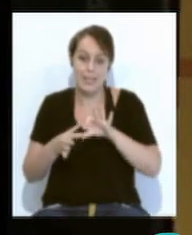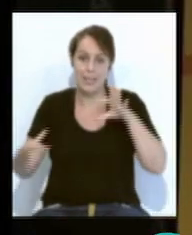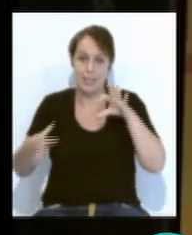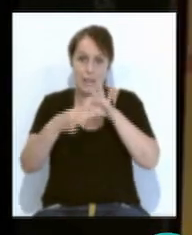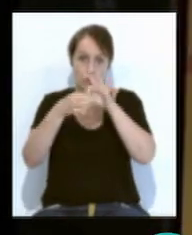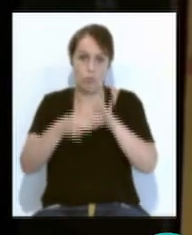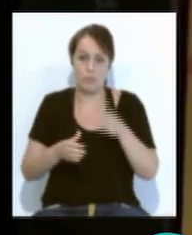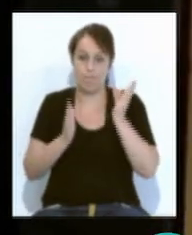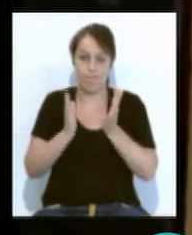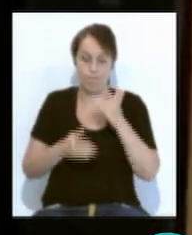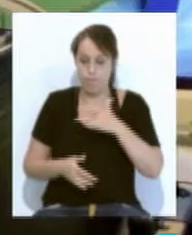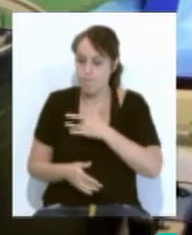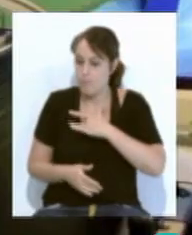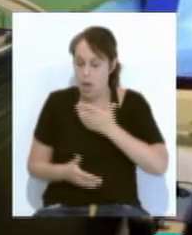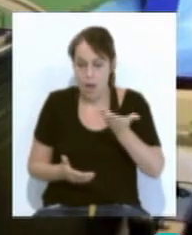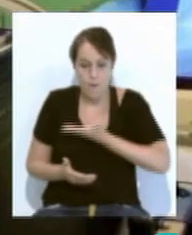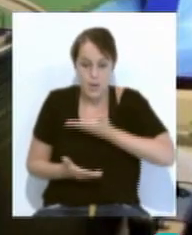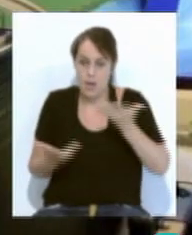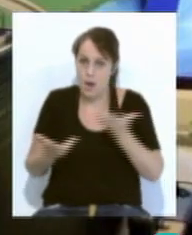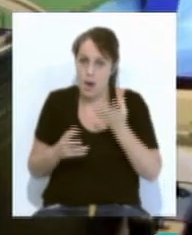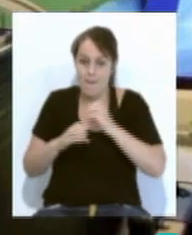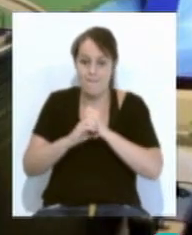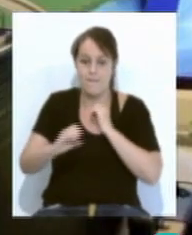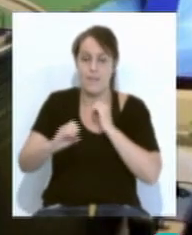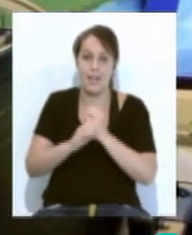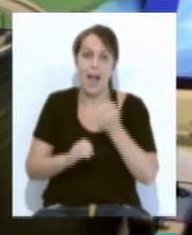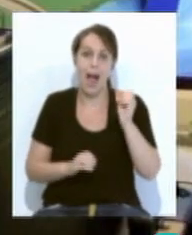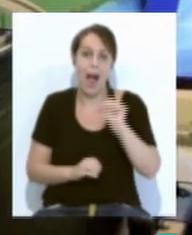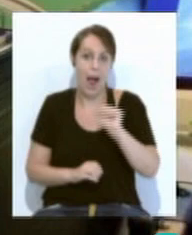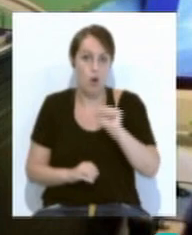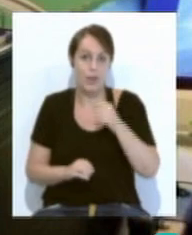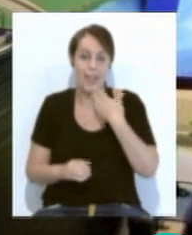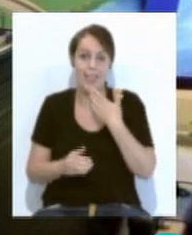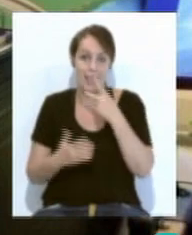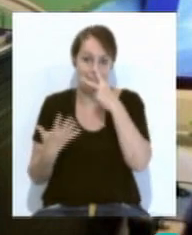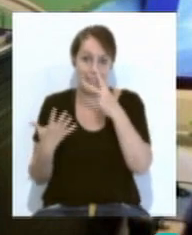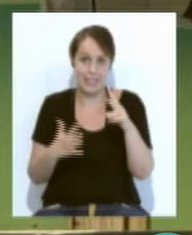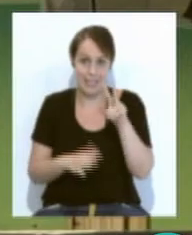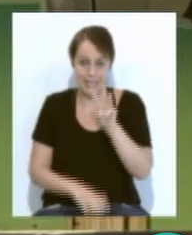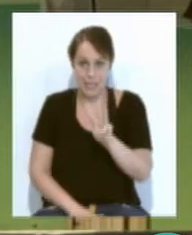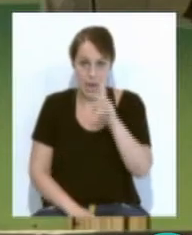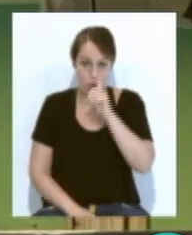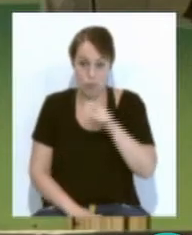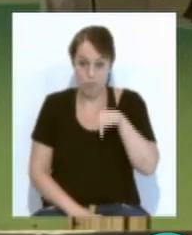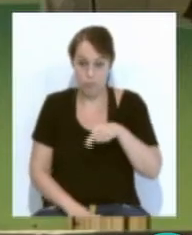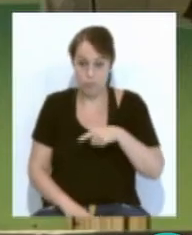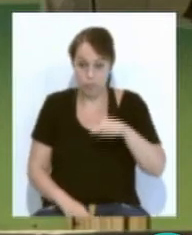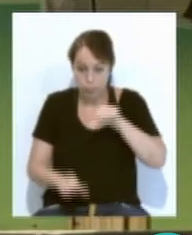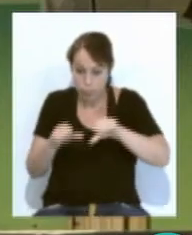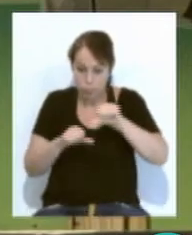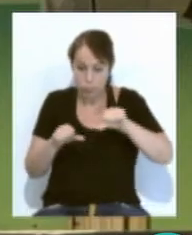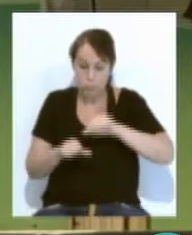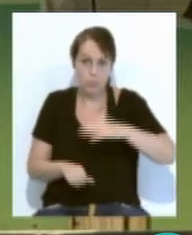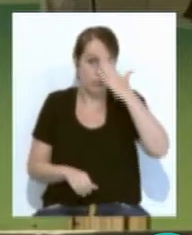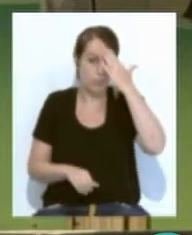el tratamiento de una grave patología en la aorta de un paciente de 73 años. Esta intervención sitúa al hospital gaditano a la